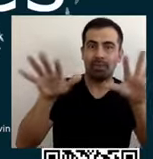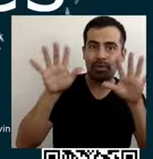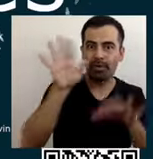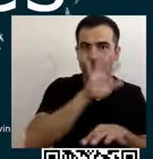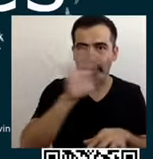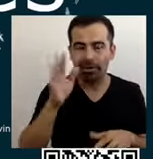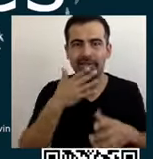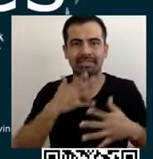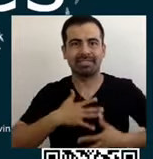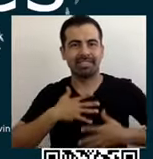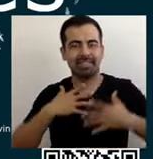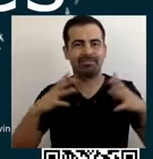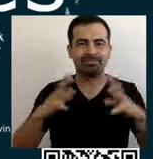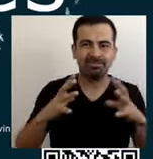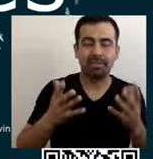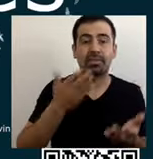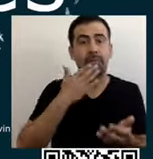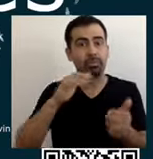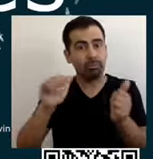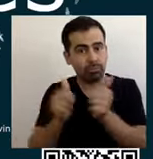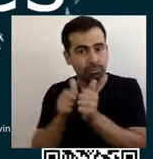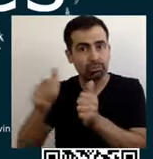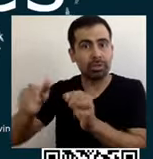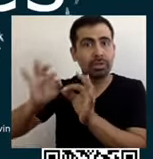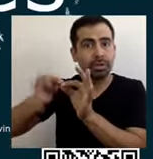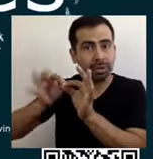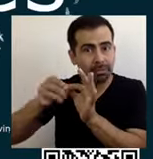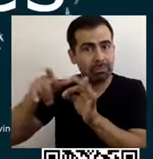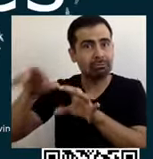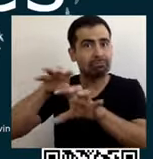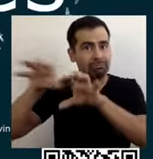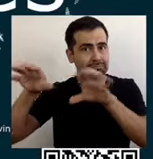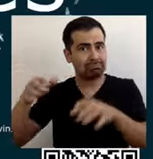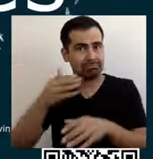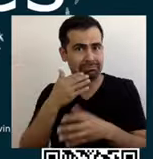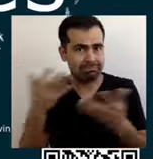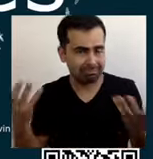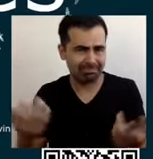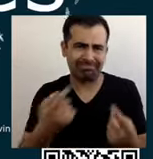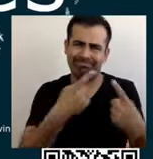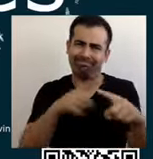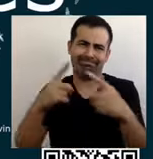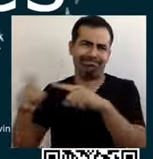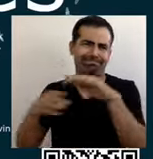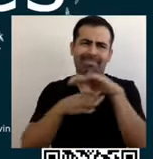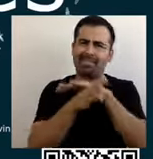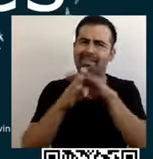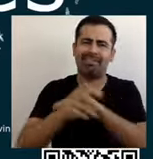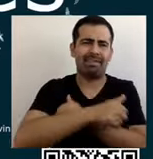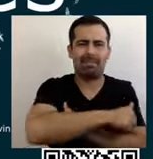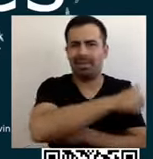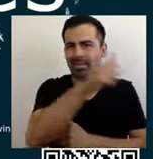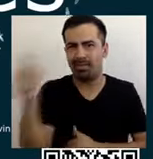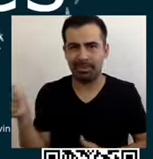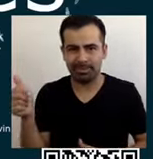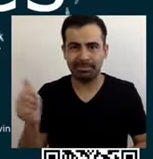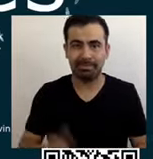acceso inclusivo a la cultura, desde su creación hasta su puesta en escena.